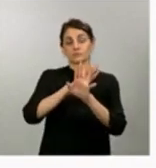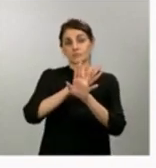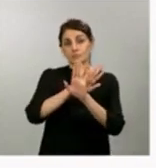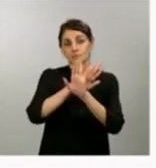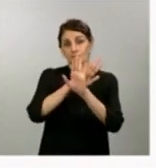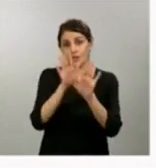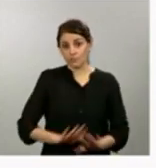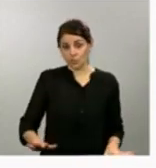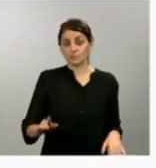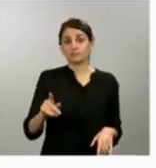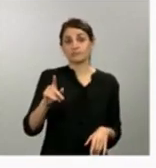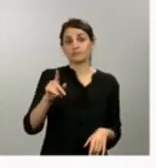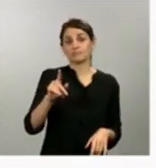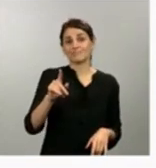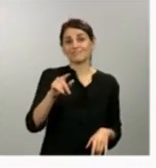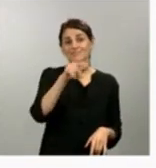de la incapacidad de explorar,